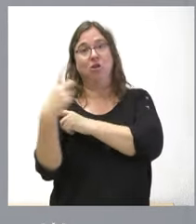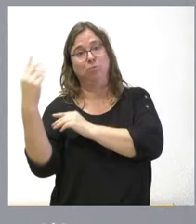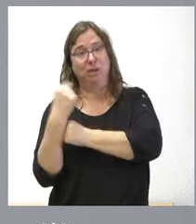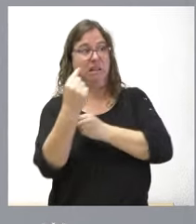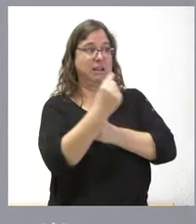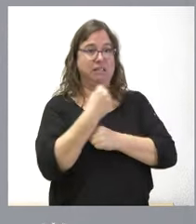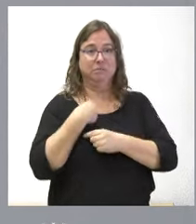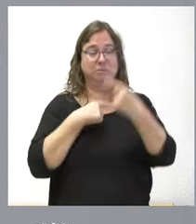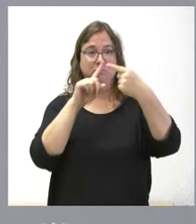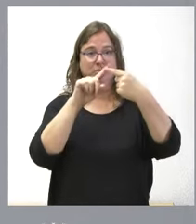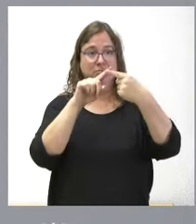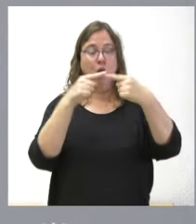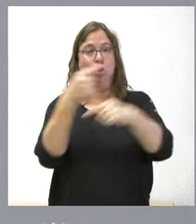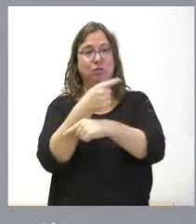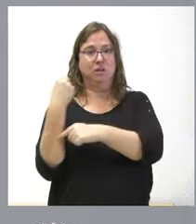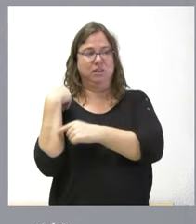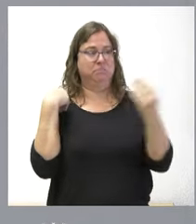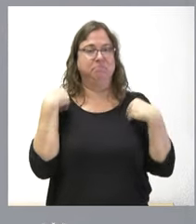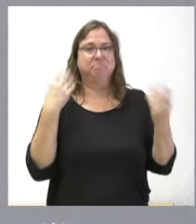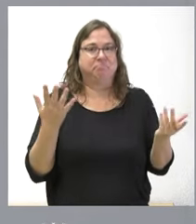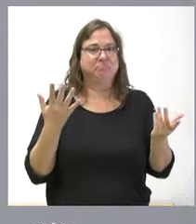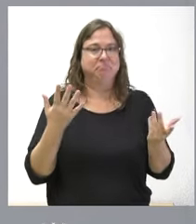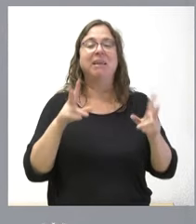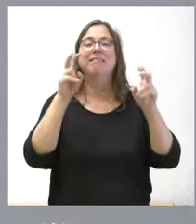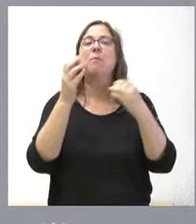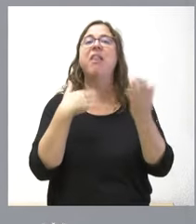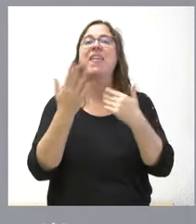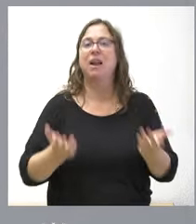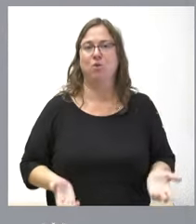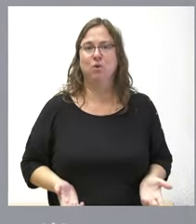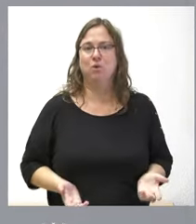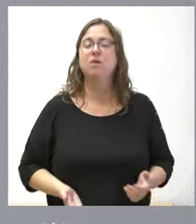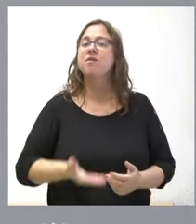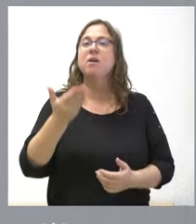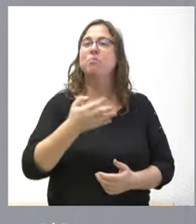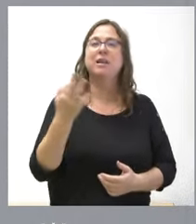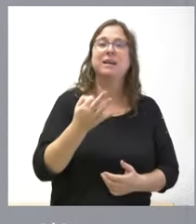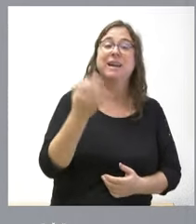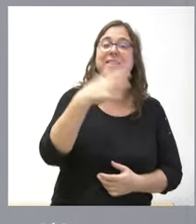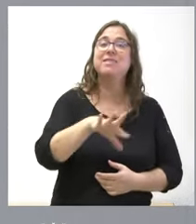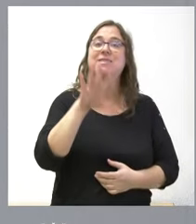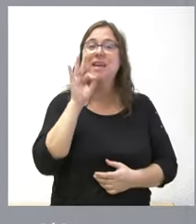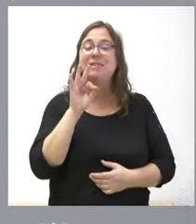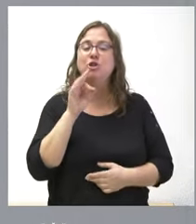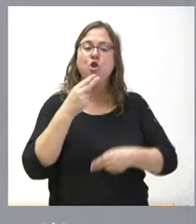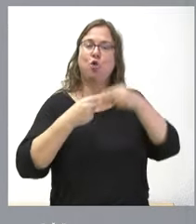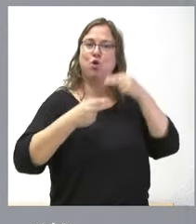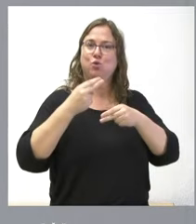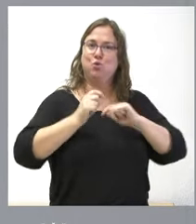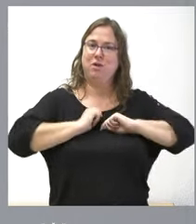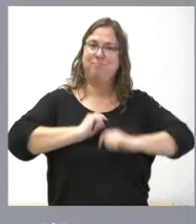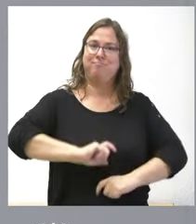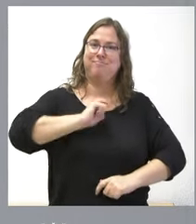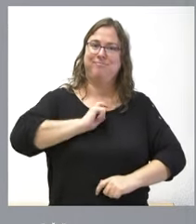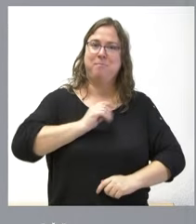de la primera y hay que verlo desde el punto de vista de lo que es el diálogo lo importante que es que al final las decisiones sean constructivas y que pensemos siempre en el